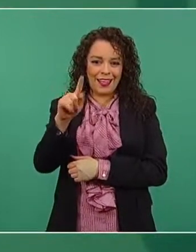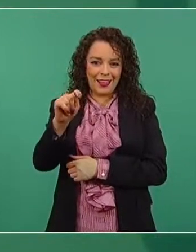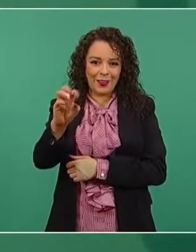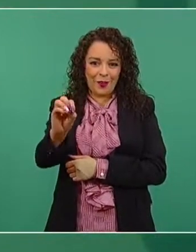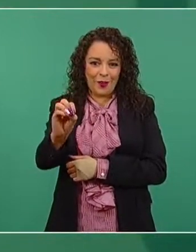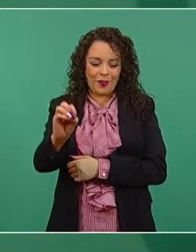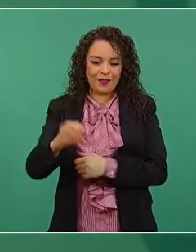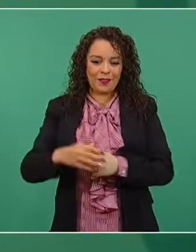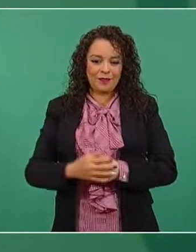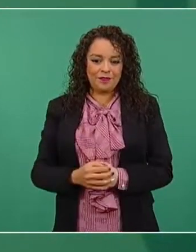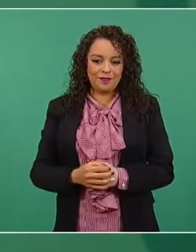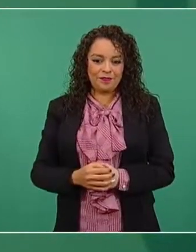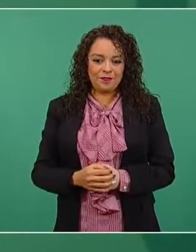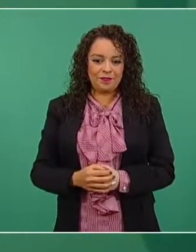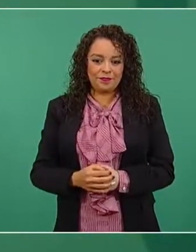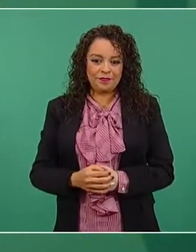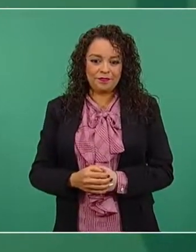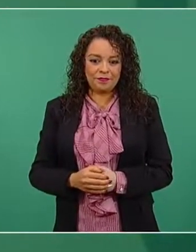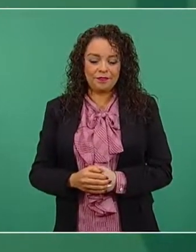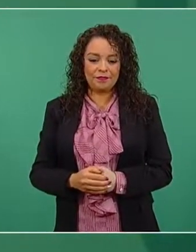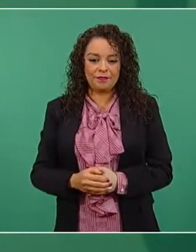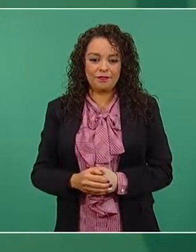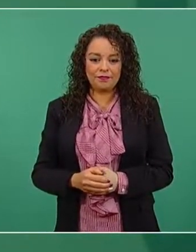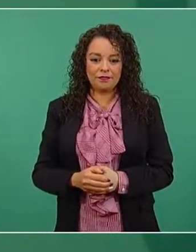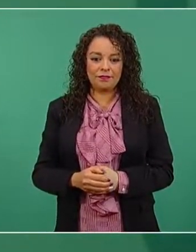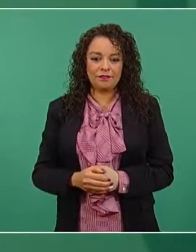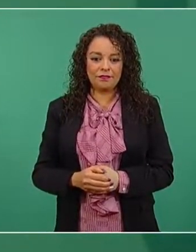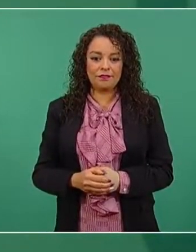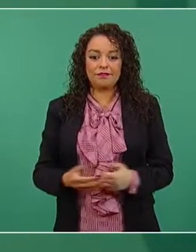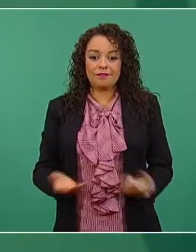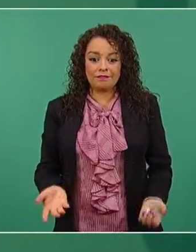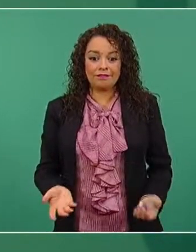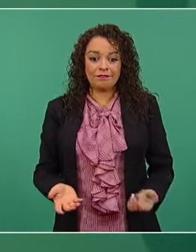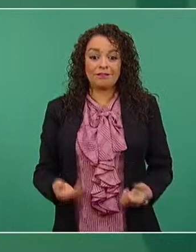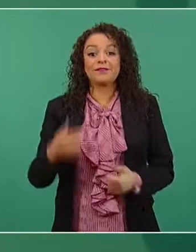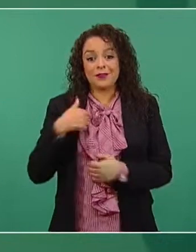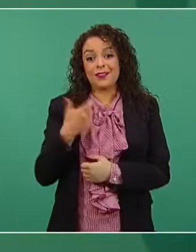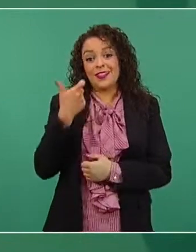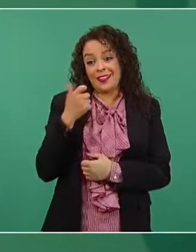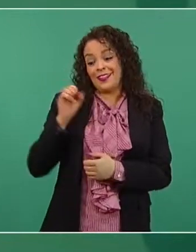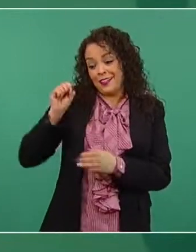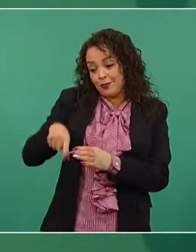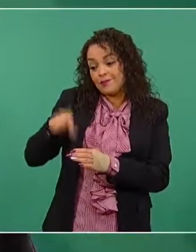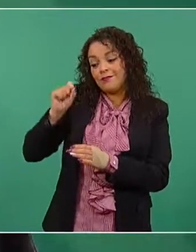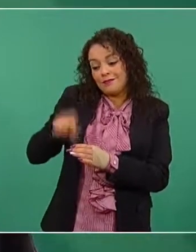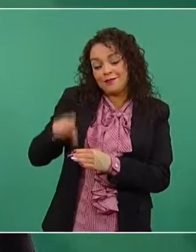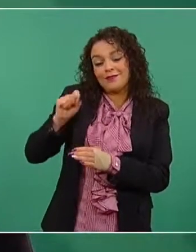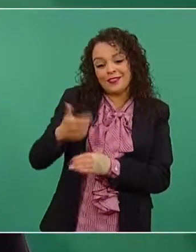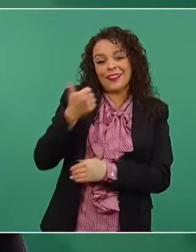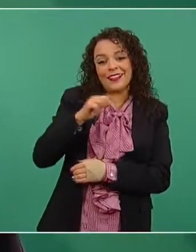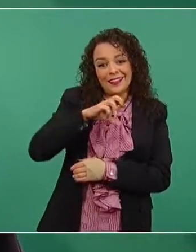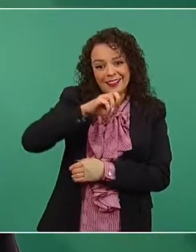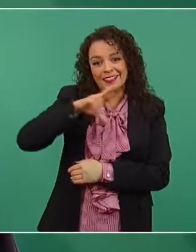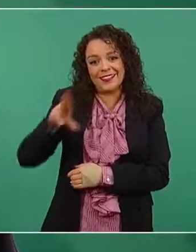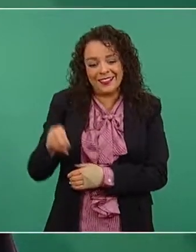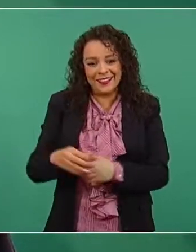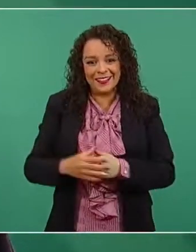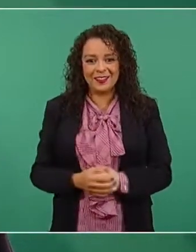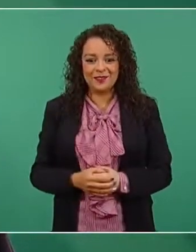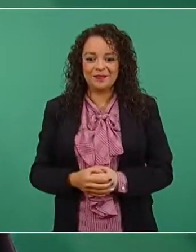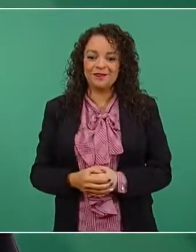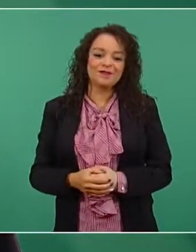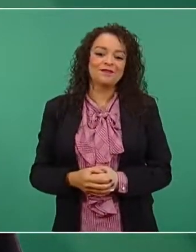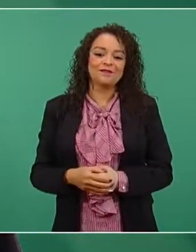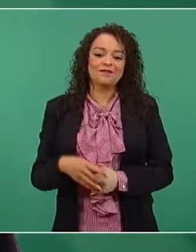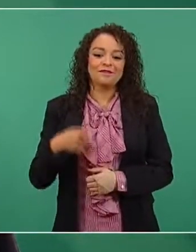Le invito a comer. Es ahorro para entonces. De todas maneras, no